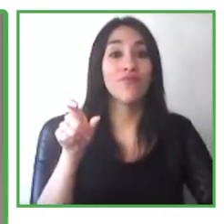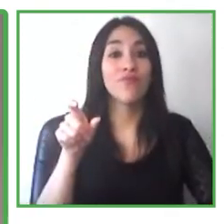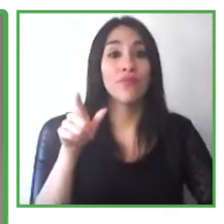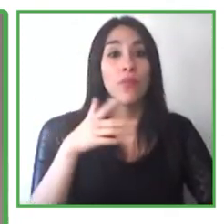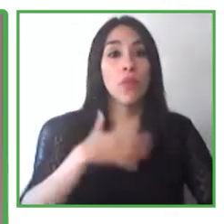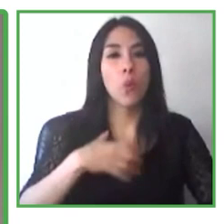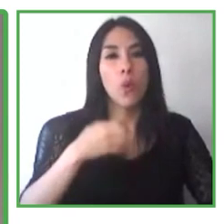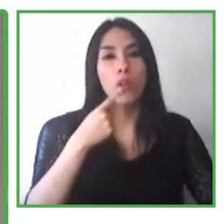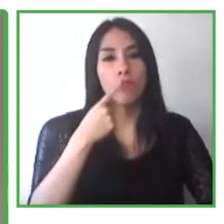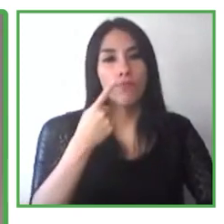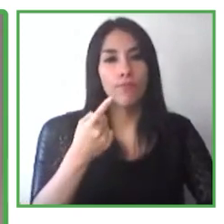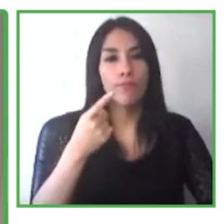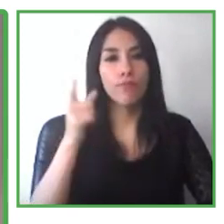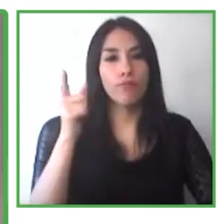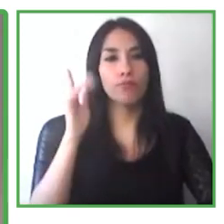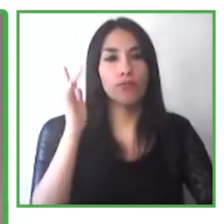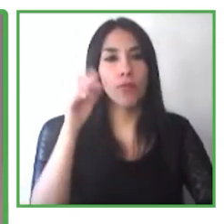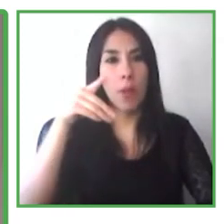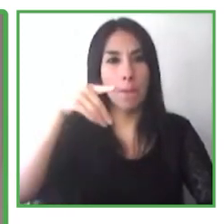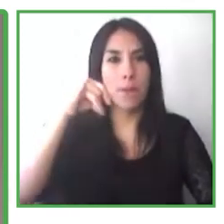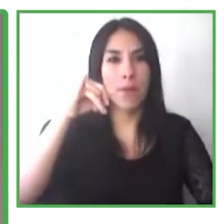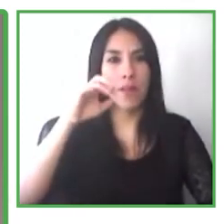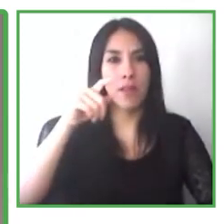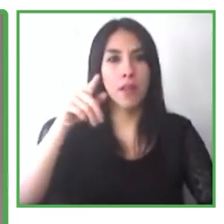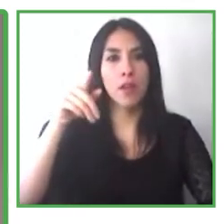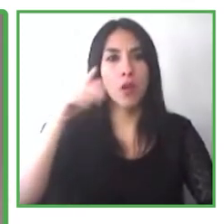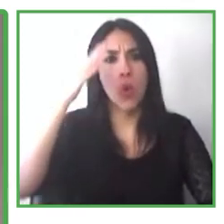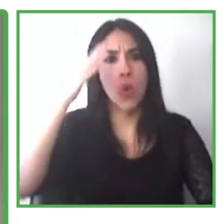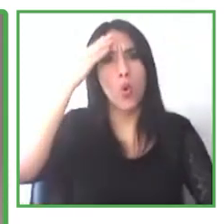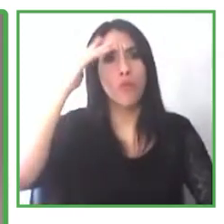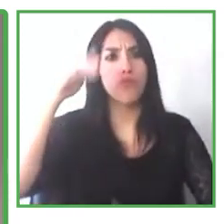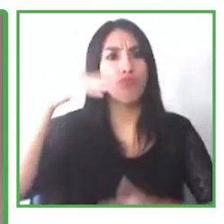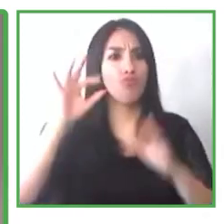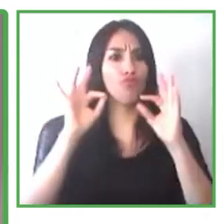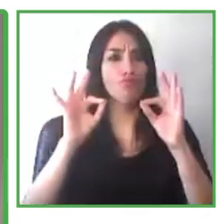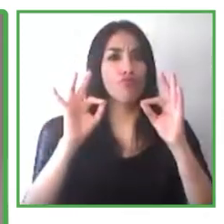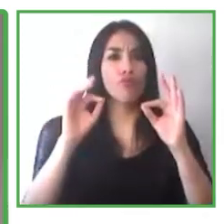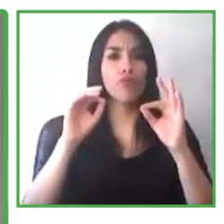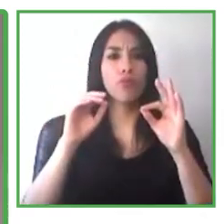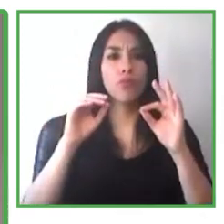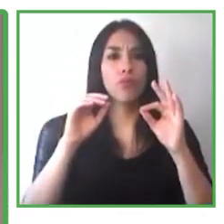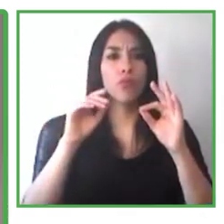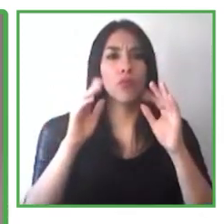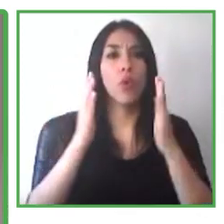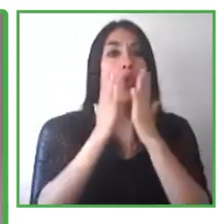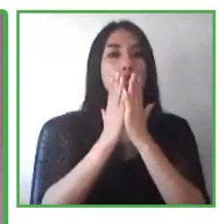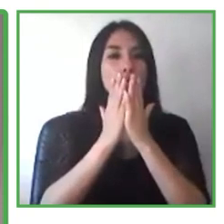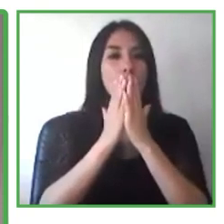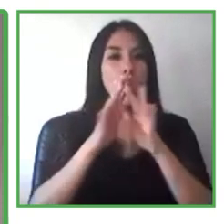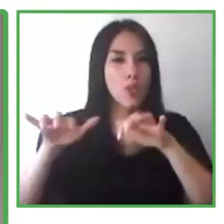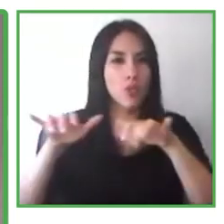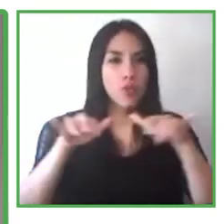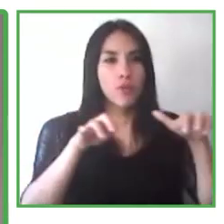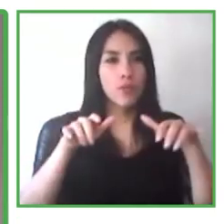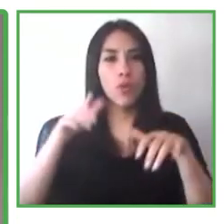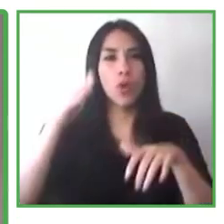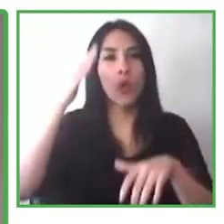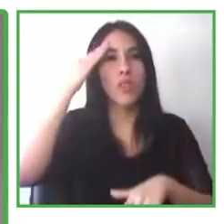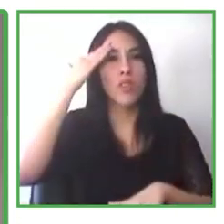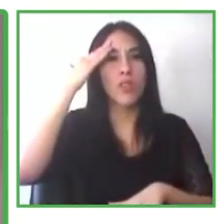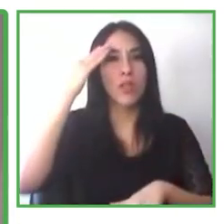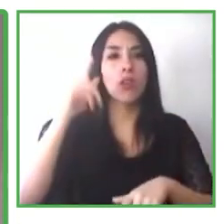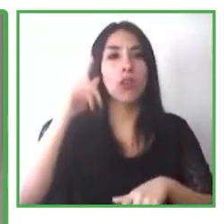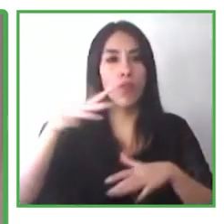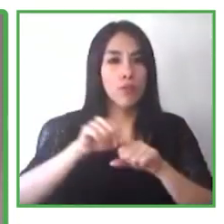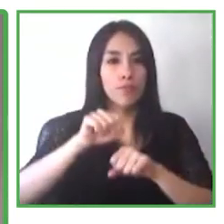especialista en educación computacional. Ella es doctora, de hecho, y ha hecho trabajo